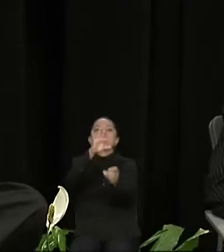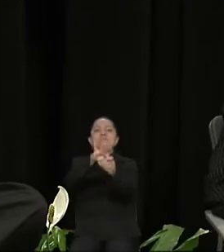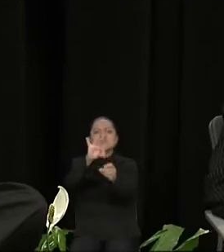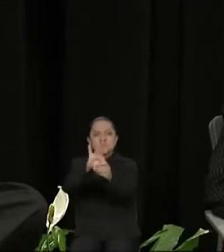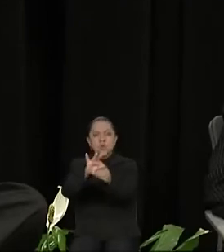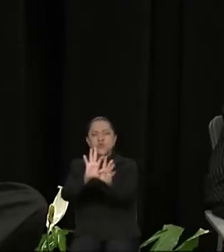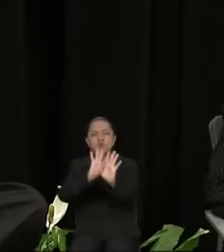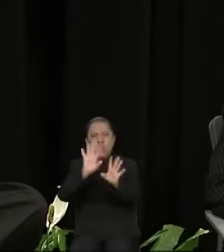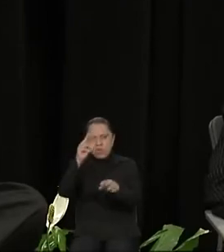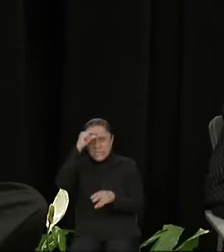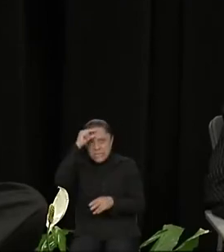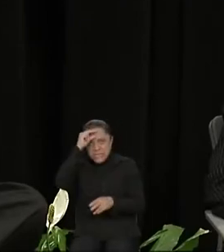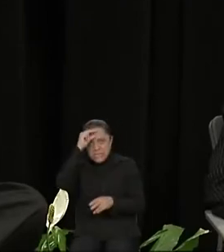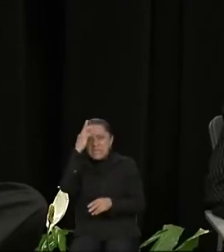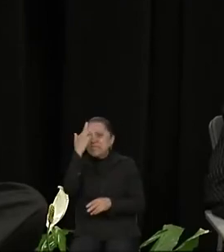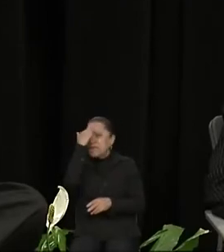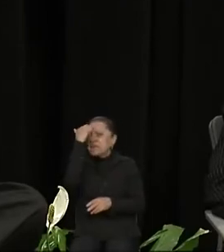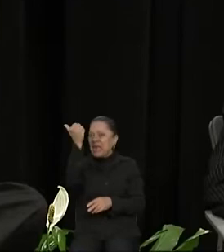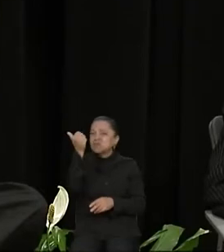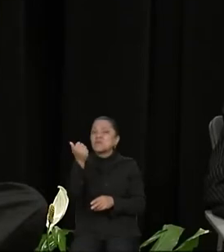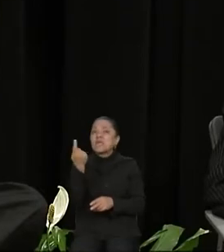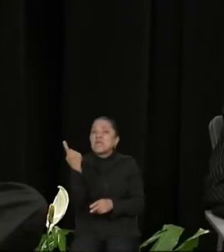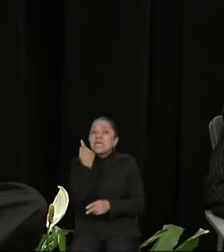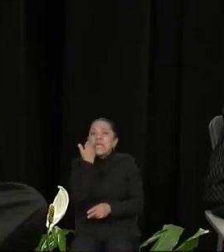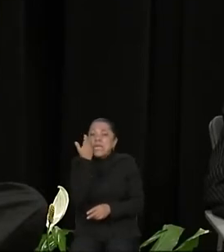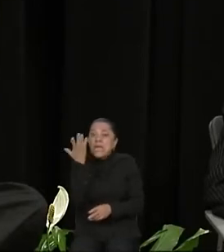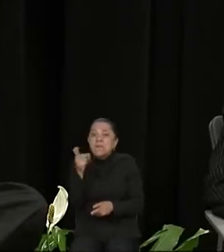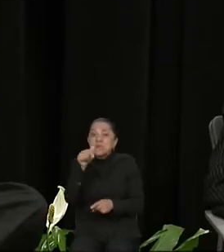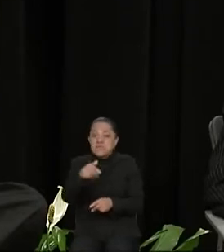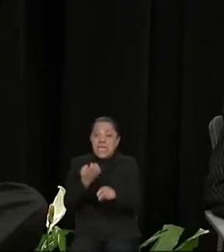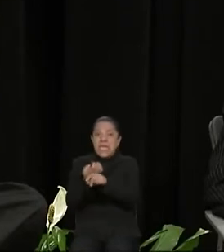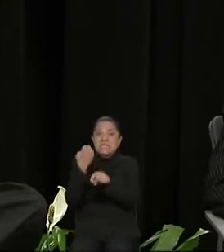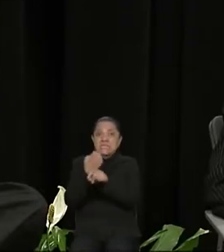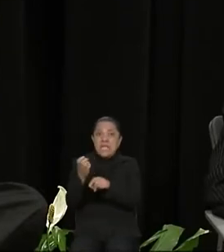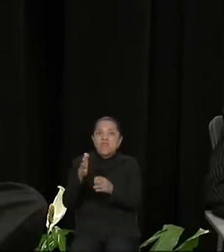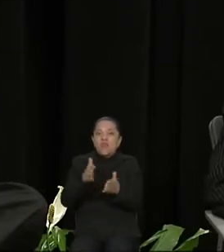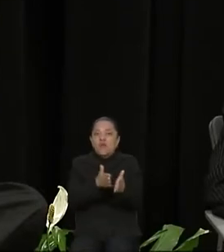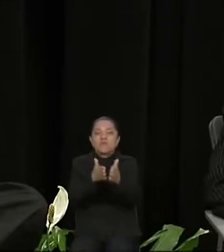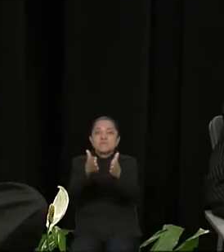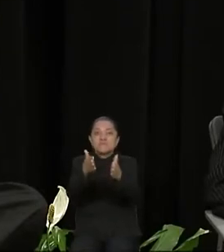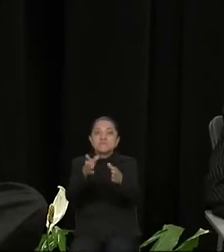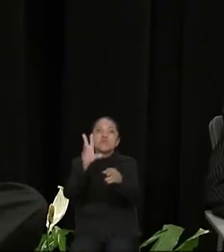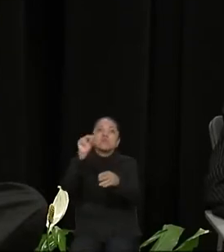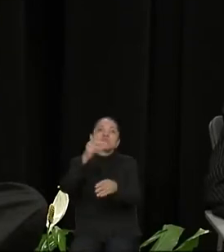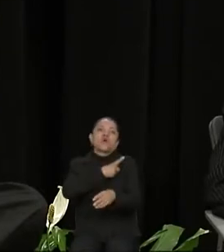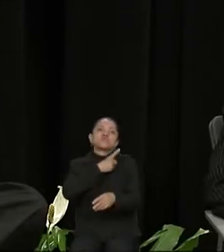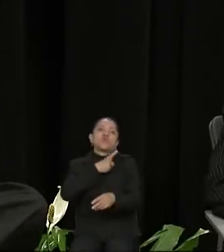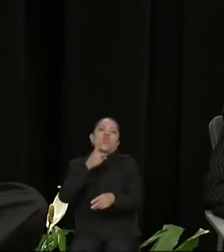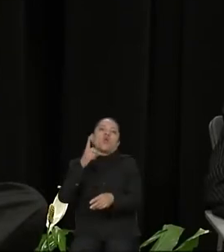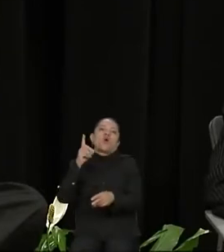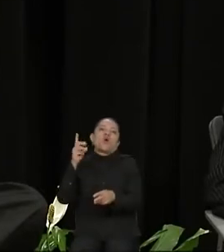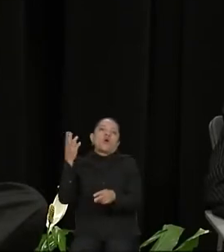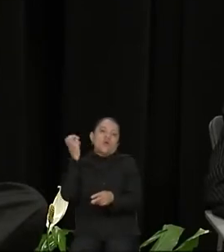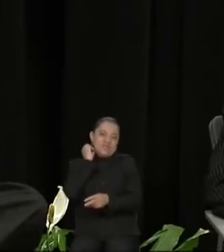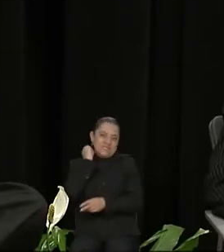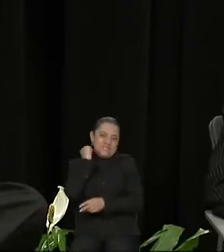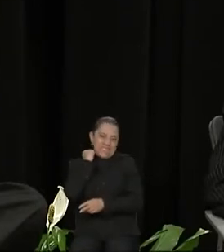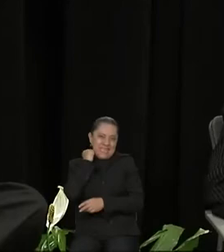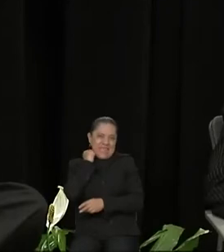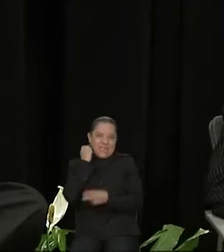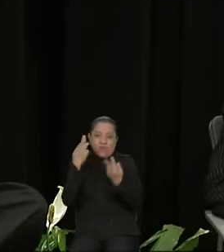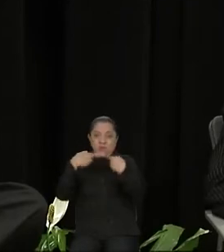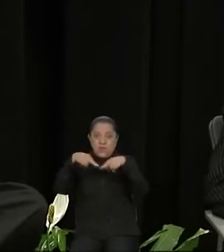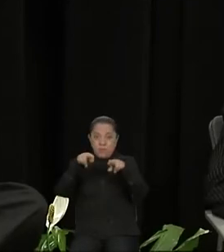dónde queremos que el Estado camine, no solamente la representación desde el Senado porque estamos comprometidos hombres y mujeres candidatos del